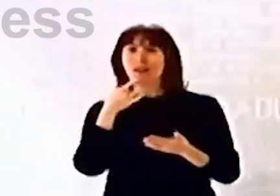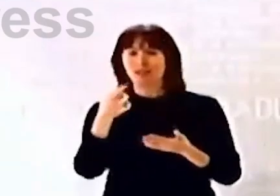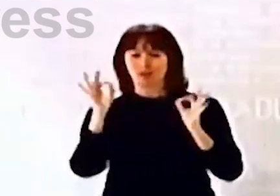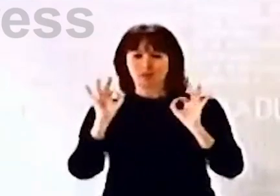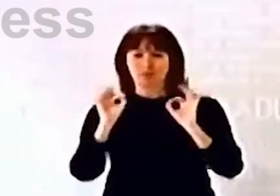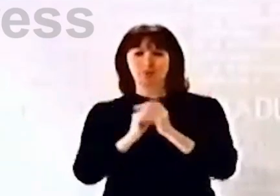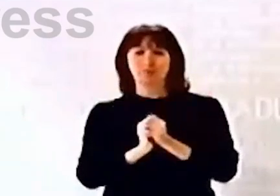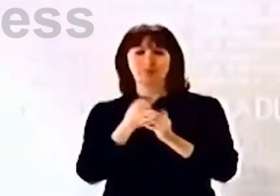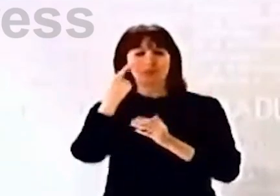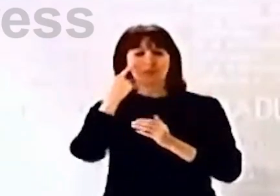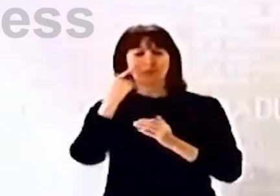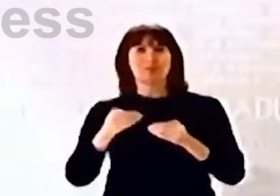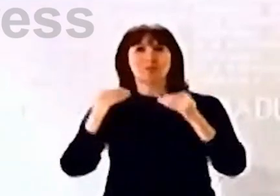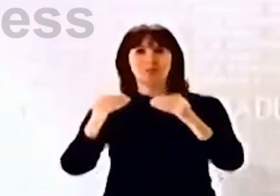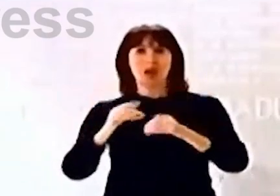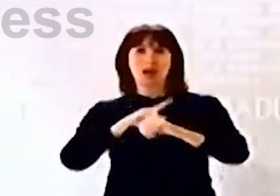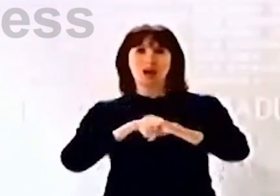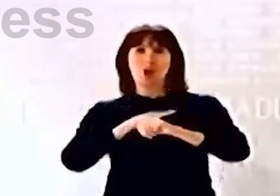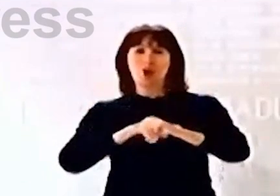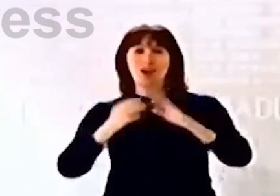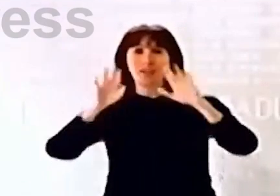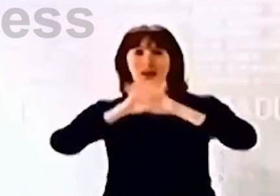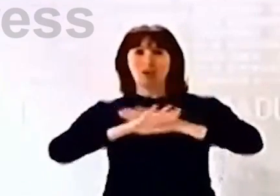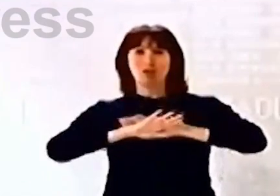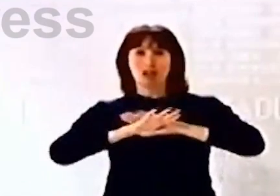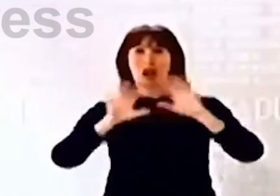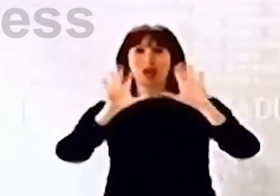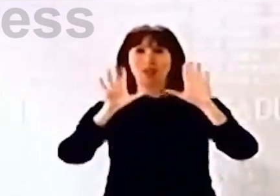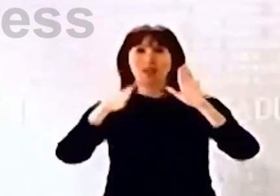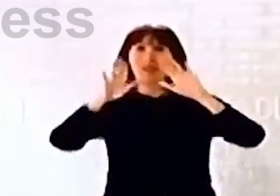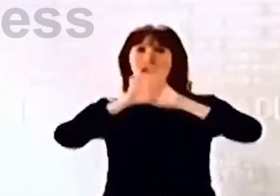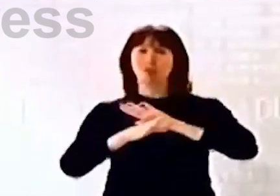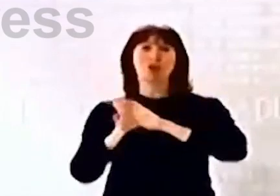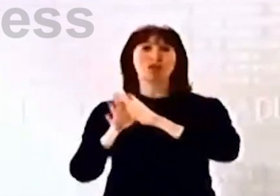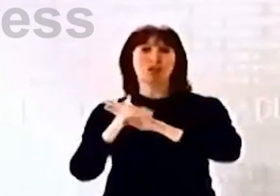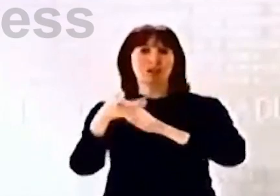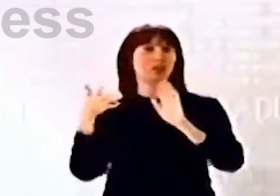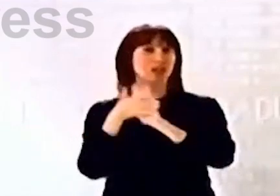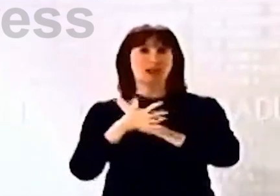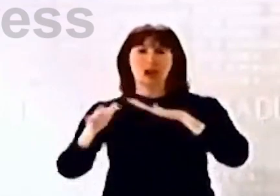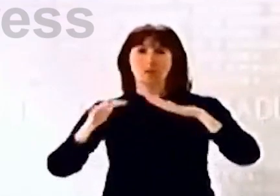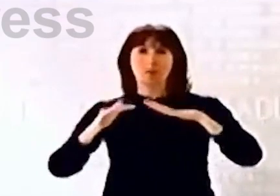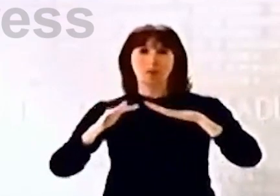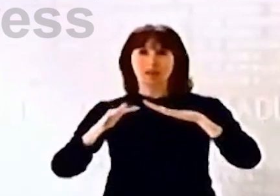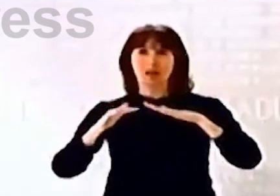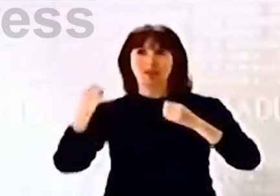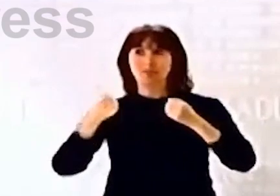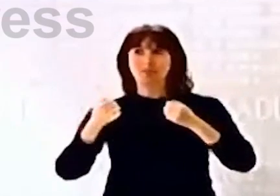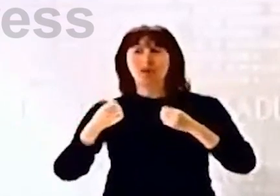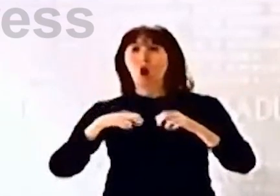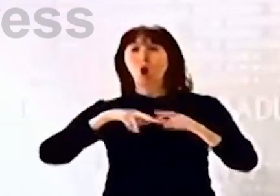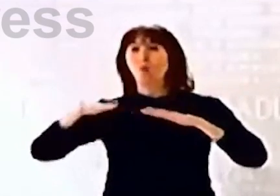Se prolonga el toque de queda a las 10 de la noche, es decir, la reducción de la movilidad nocturna seguirá siendo